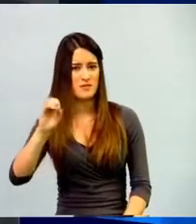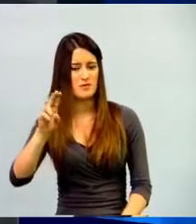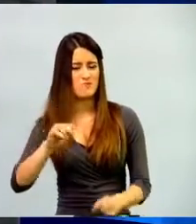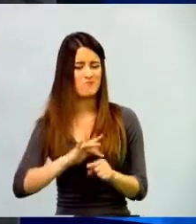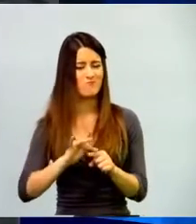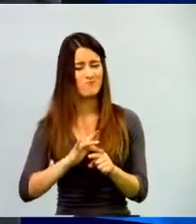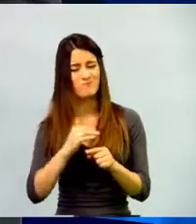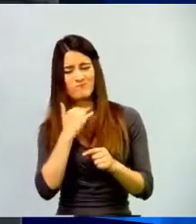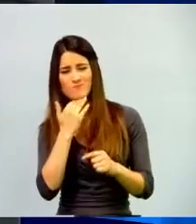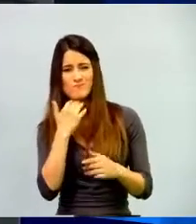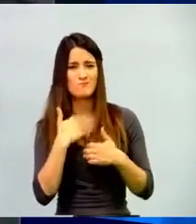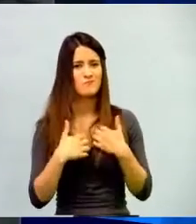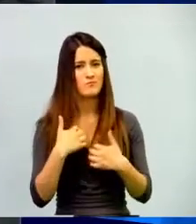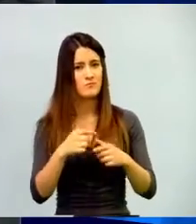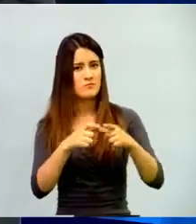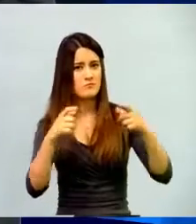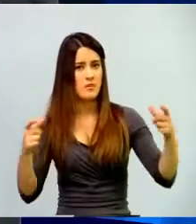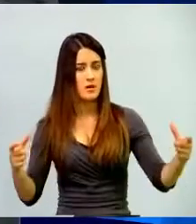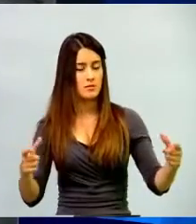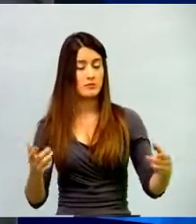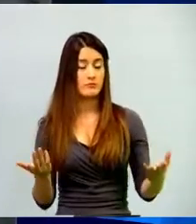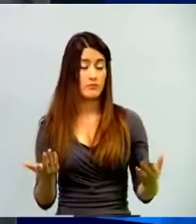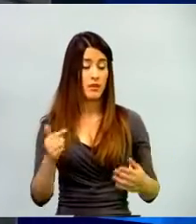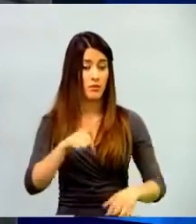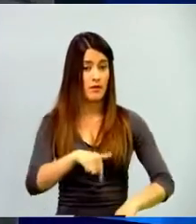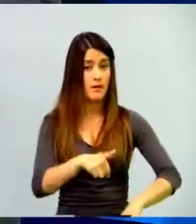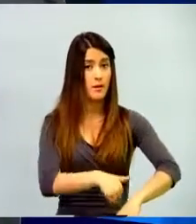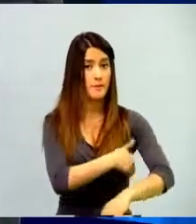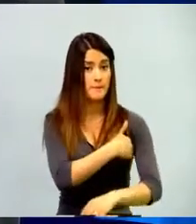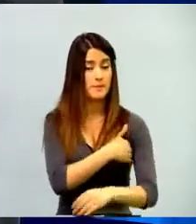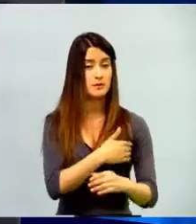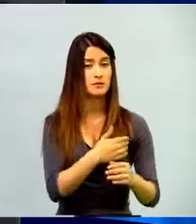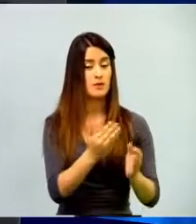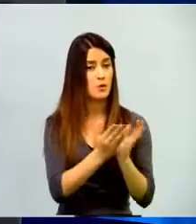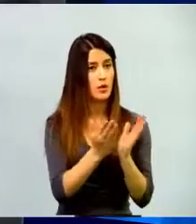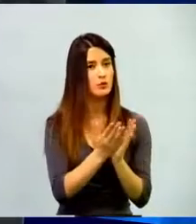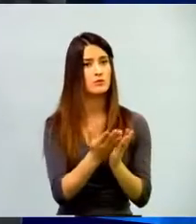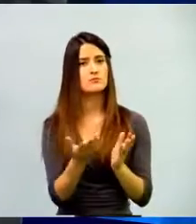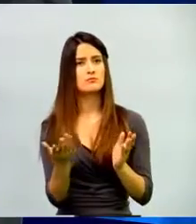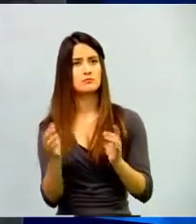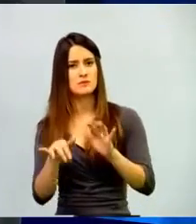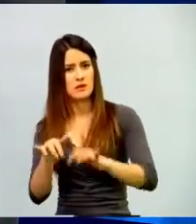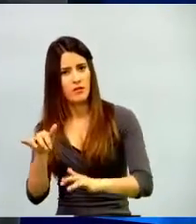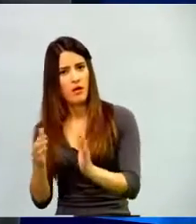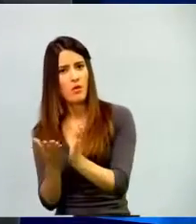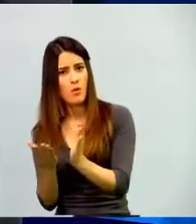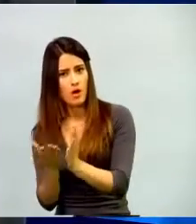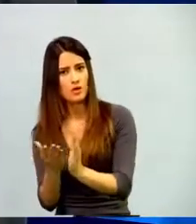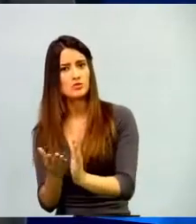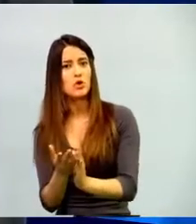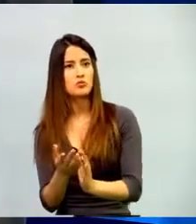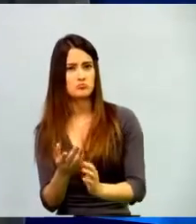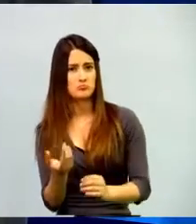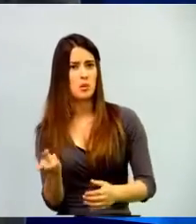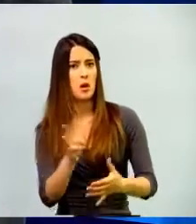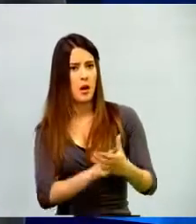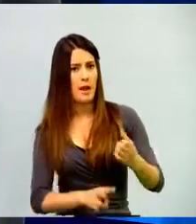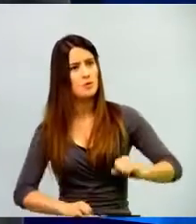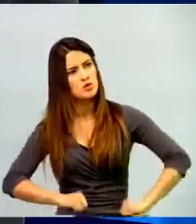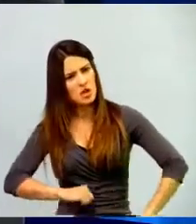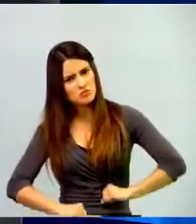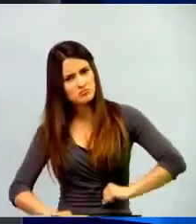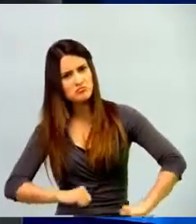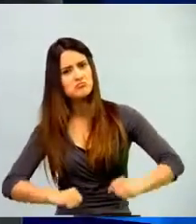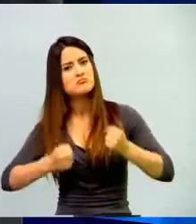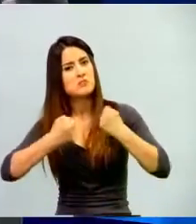que aquí en el Ministerio de Educación y la Secretaría de Educación aquí en Bogotá han hecho esfuerzos por esto,